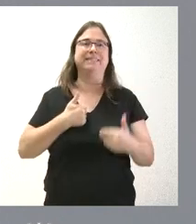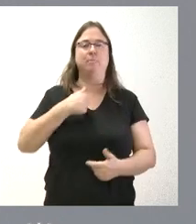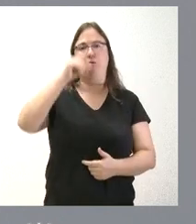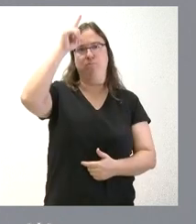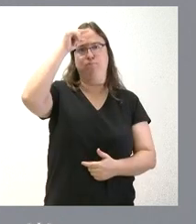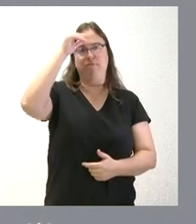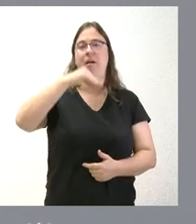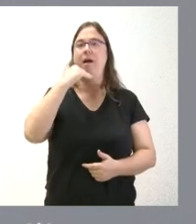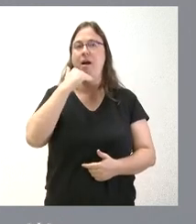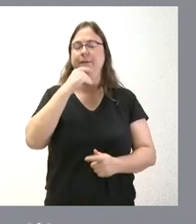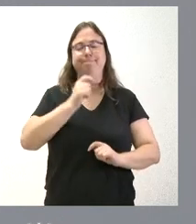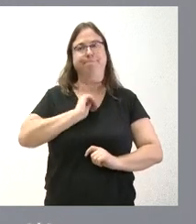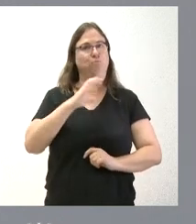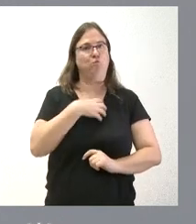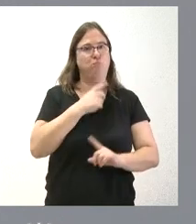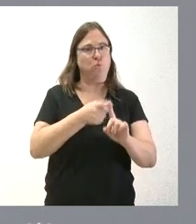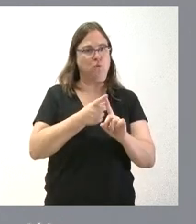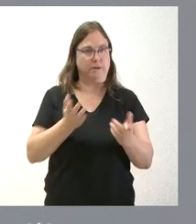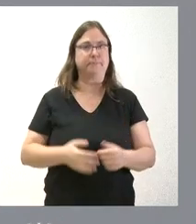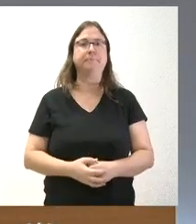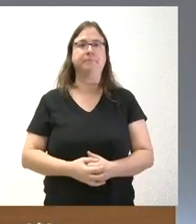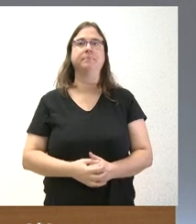que impidiera una utilización del mismo.